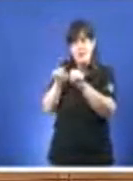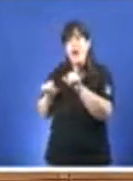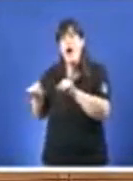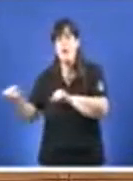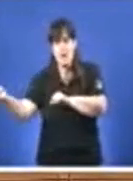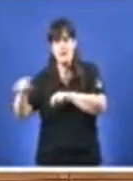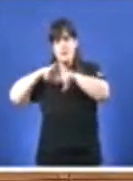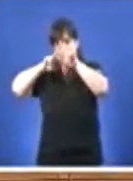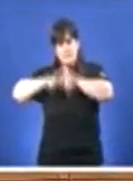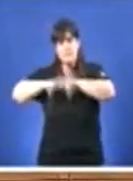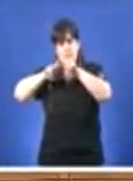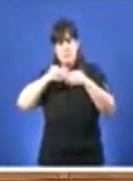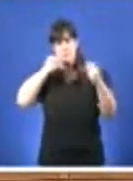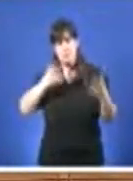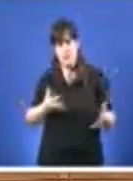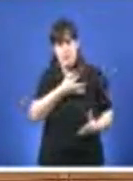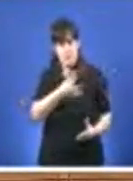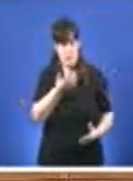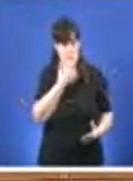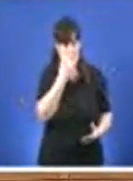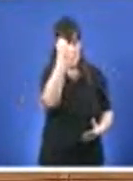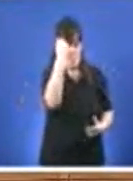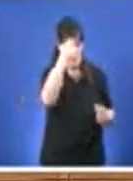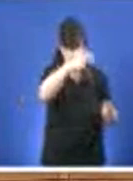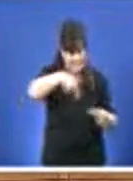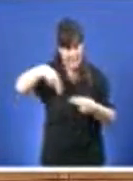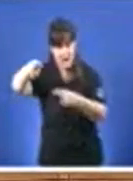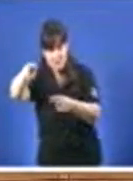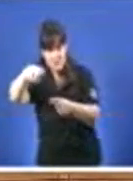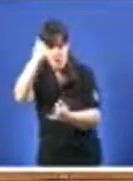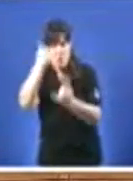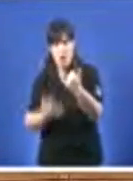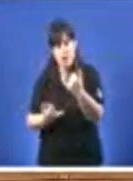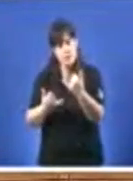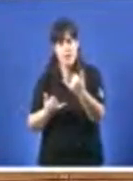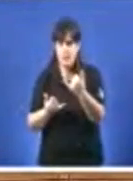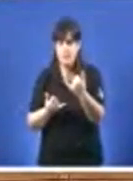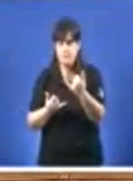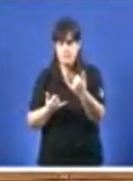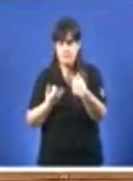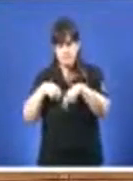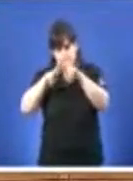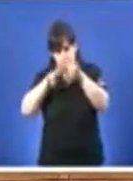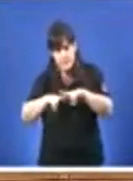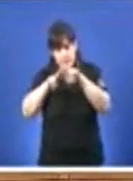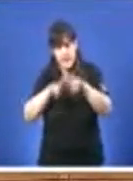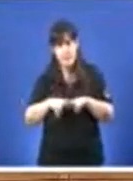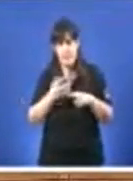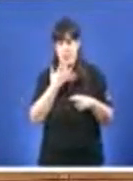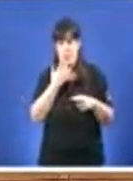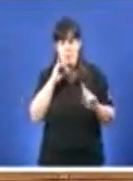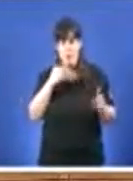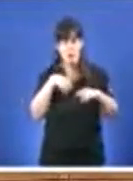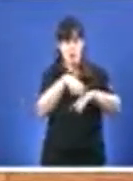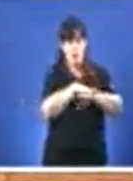os procesos de traspaso de poderes para que ningún goberno poda actuar en funcións e contratar en funcións